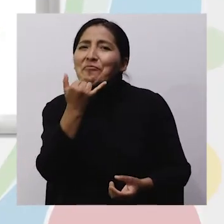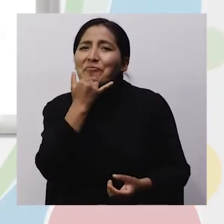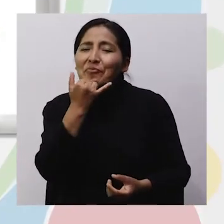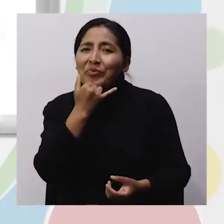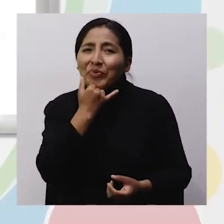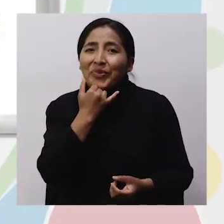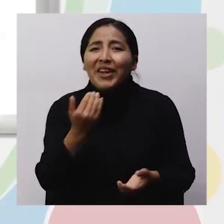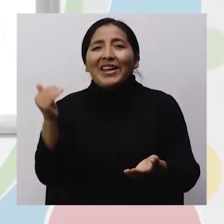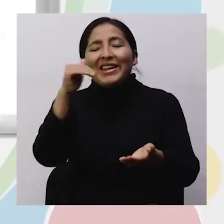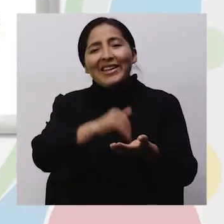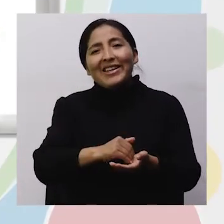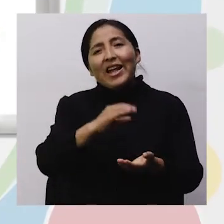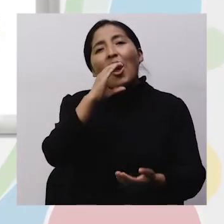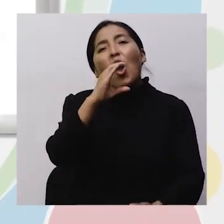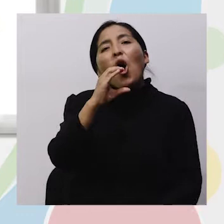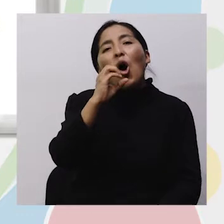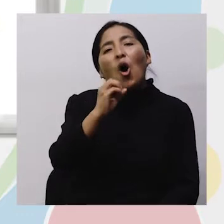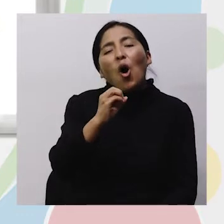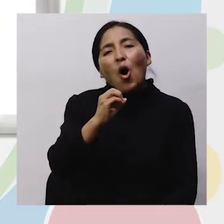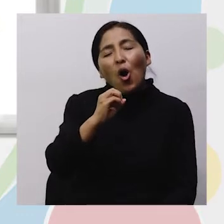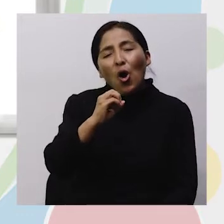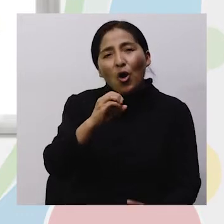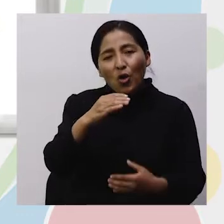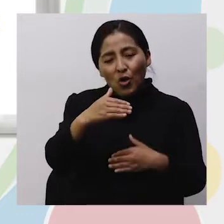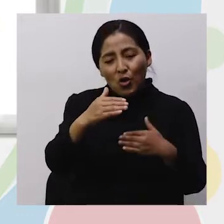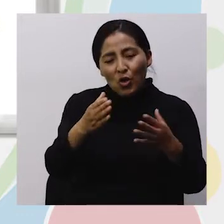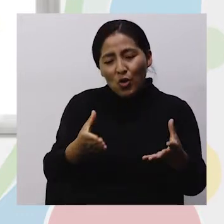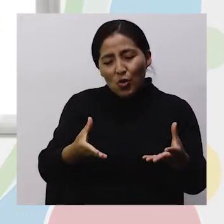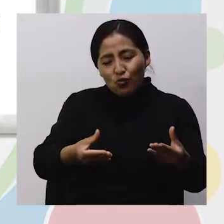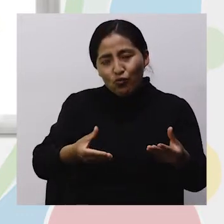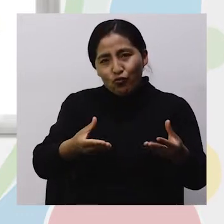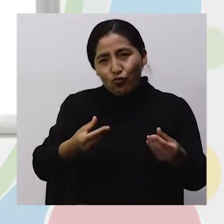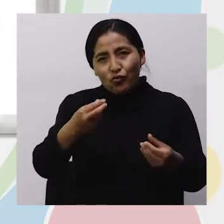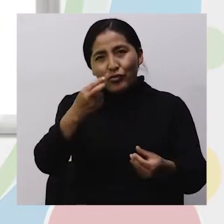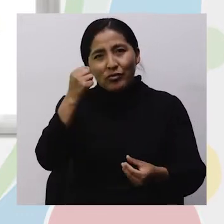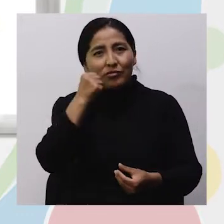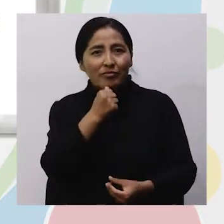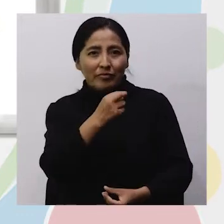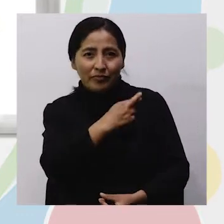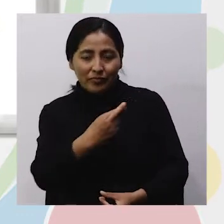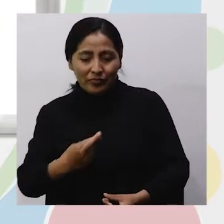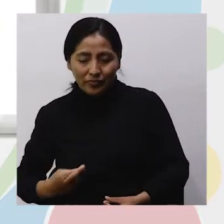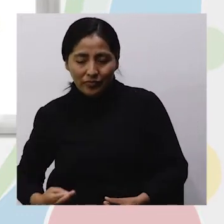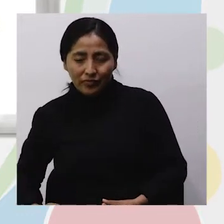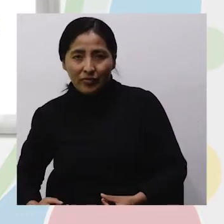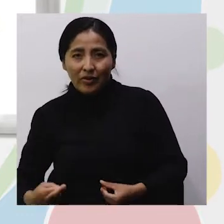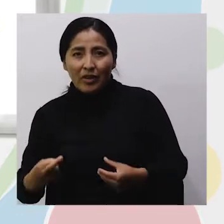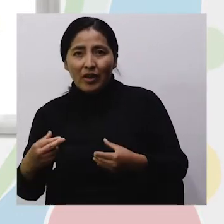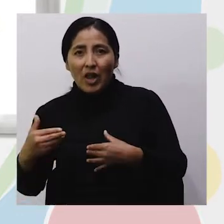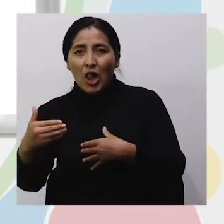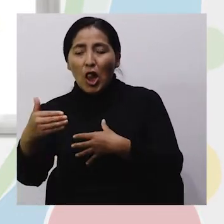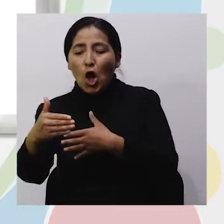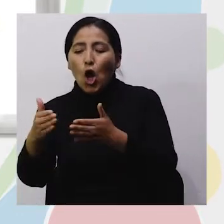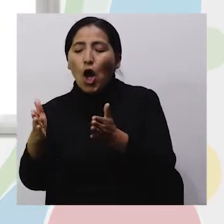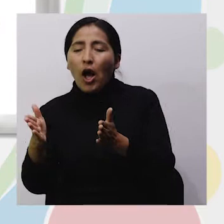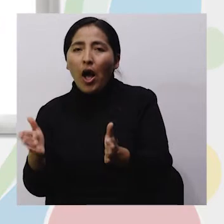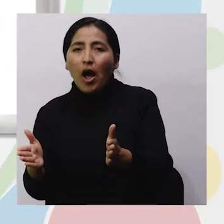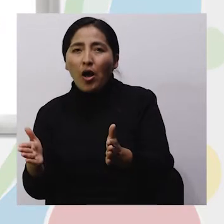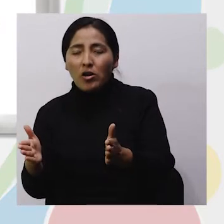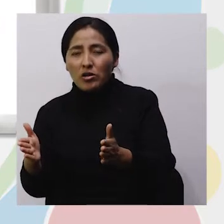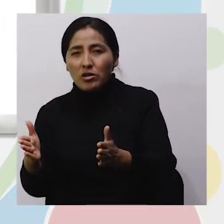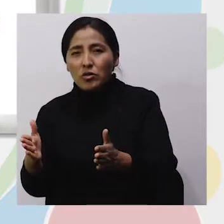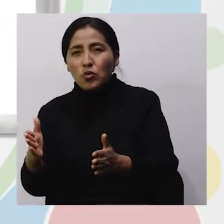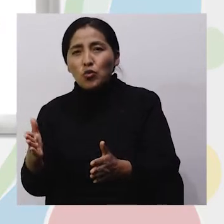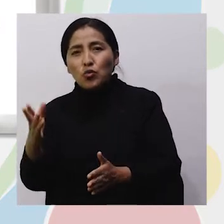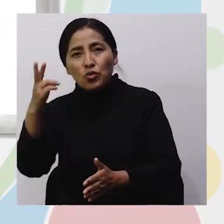los cojines de la reina Los cojines de la reina Los cajones del sultán Los